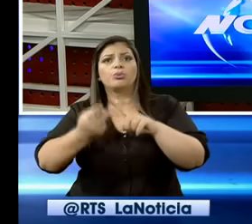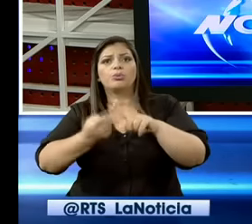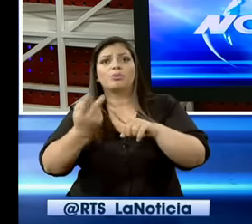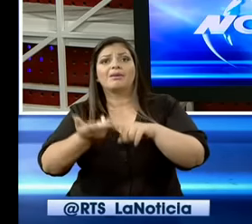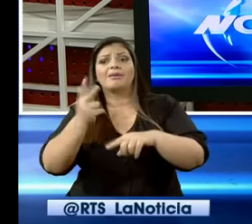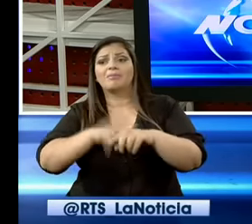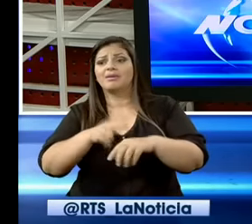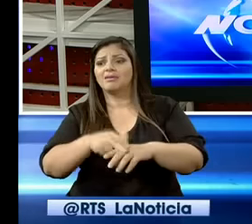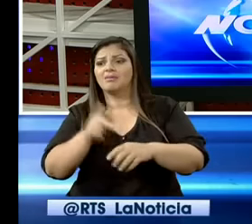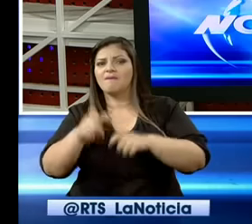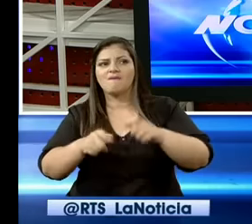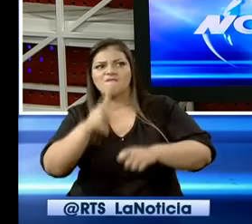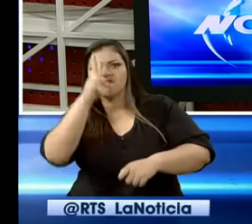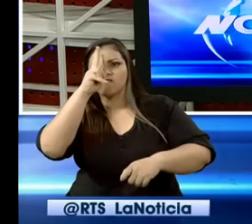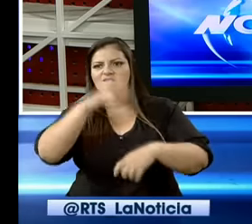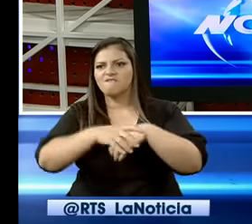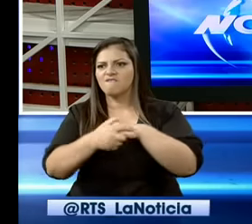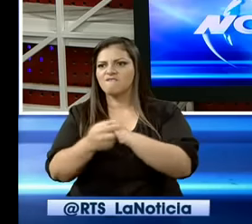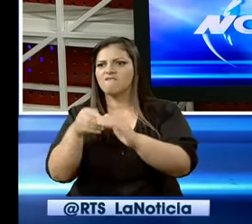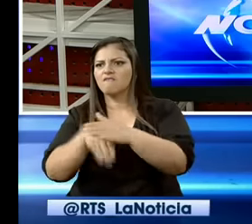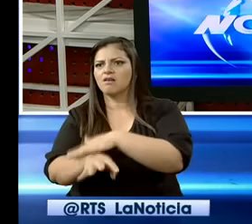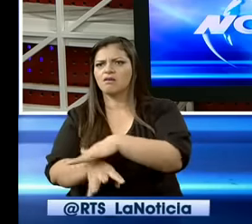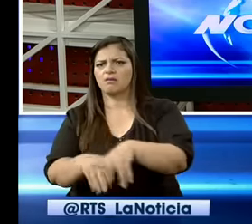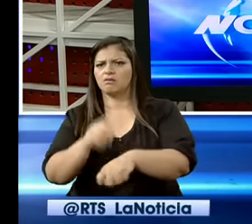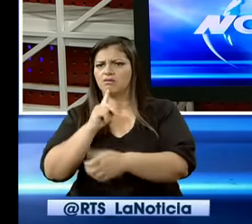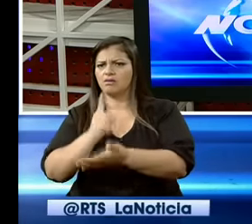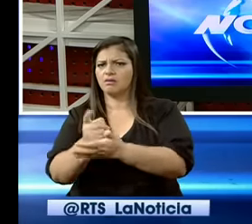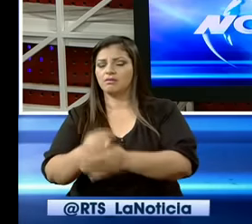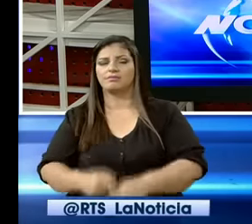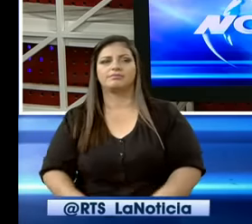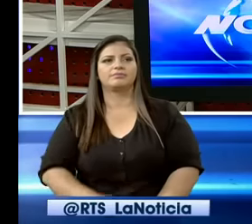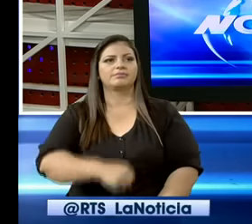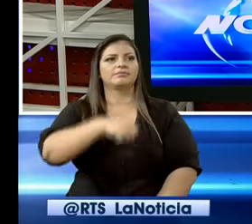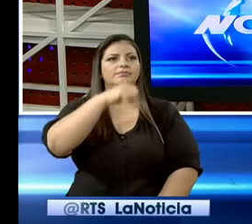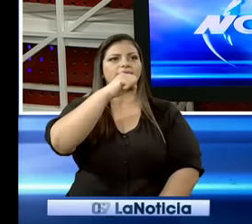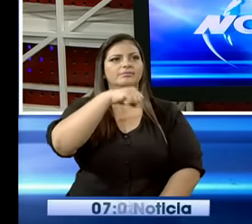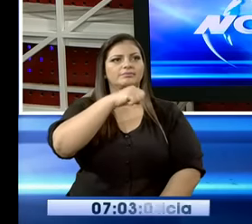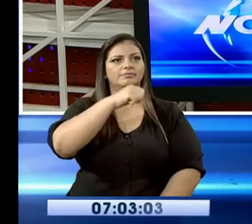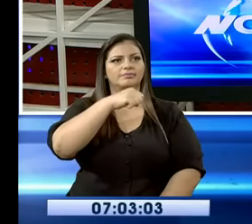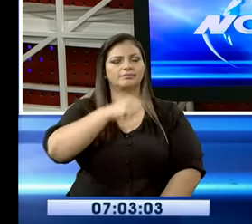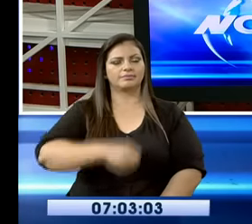No hay quien los saque de allí. Caray. Así es. Así es, les cuento.